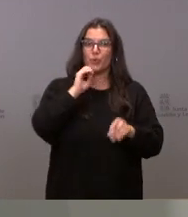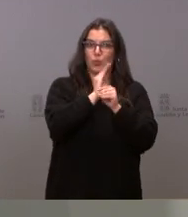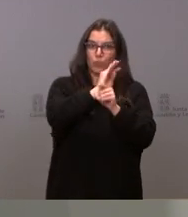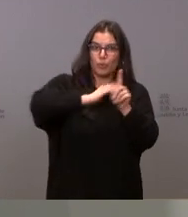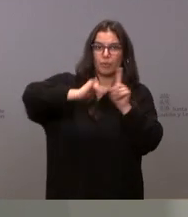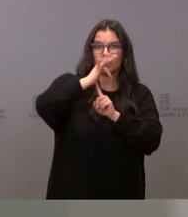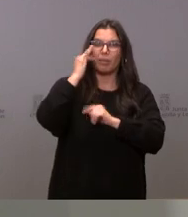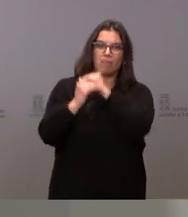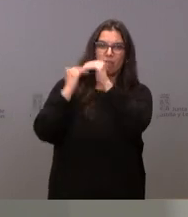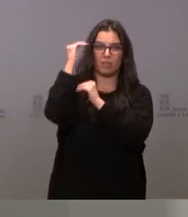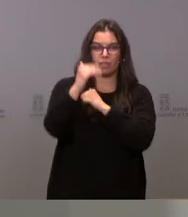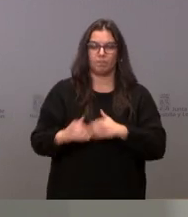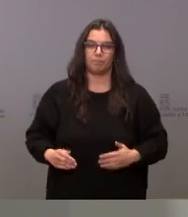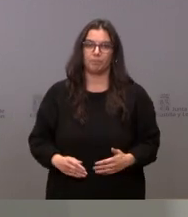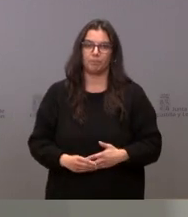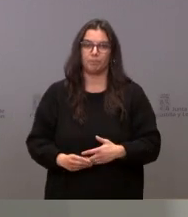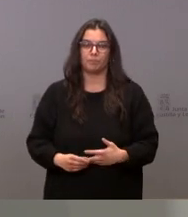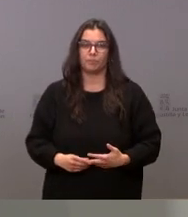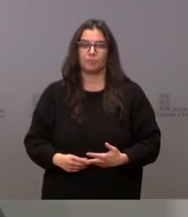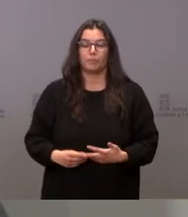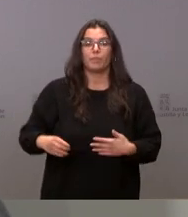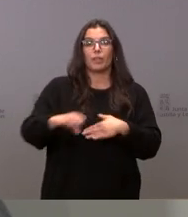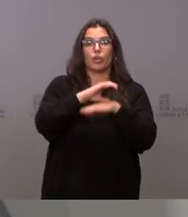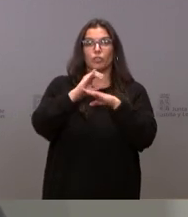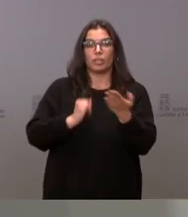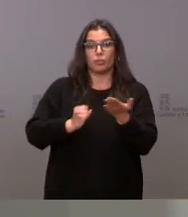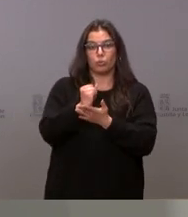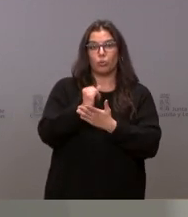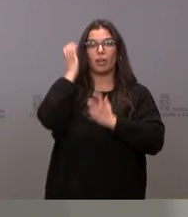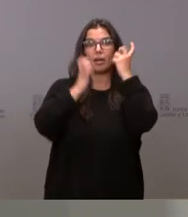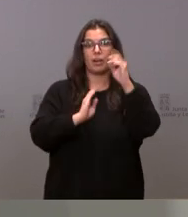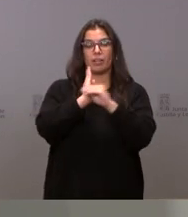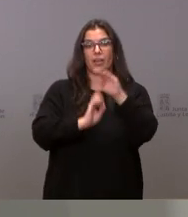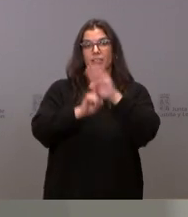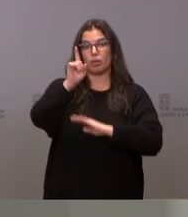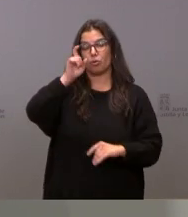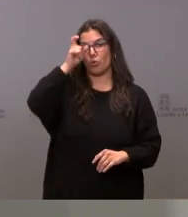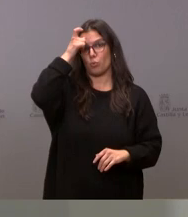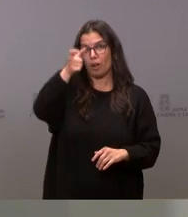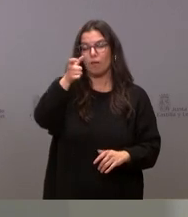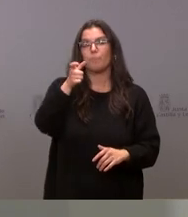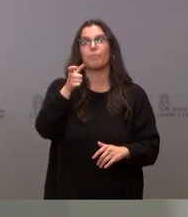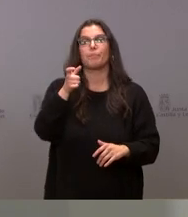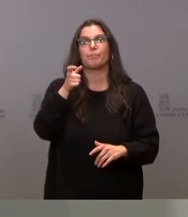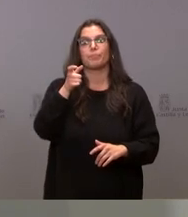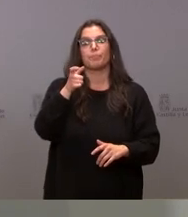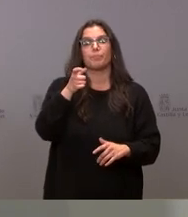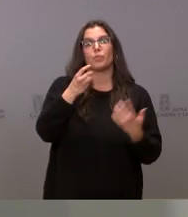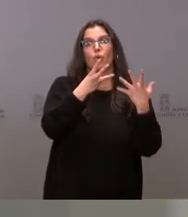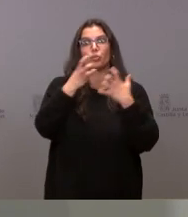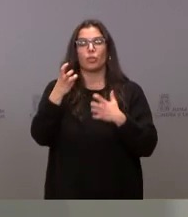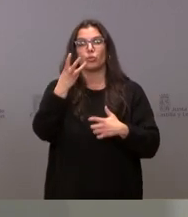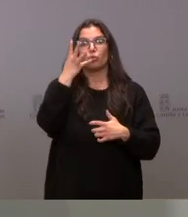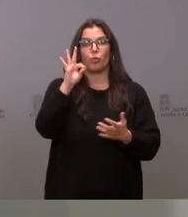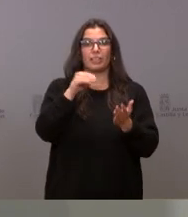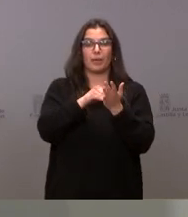avanzada. La Consejería de Agricultura, Ganadería y Desarrollo Rural amplía en 840.000